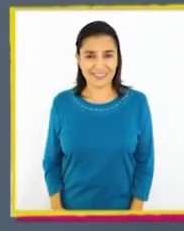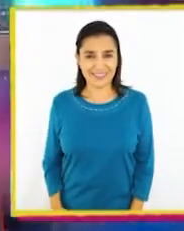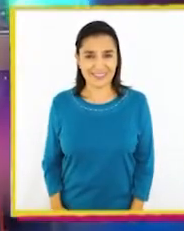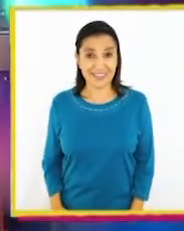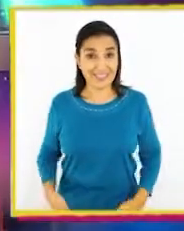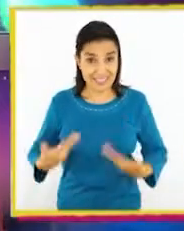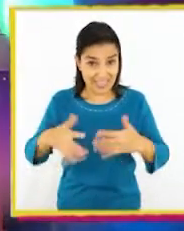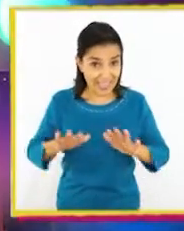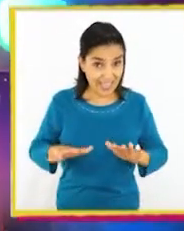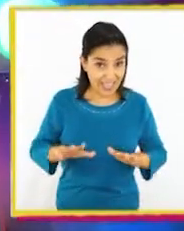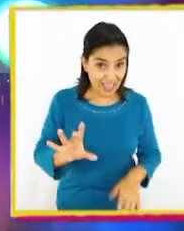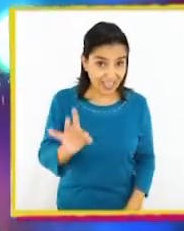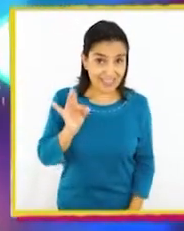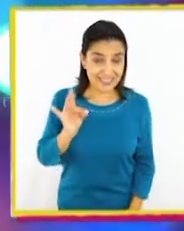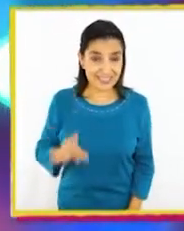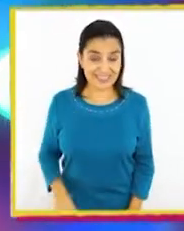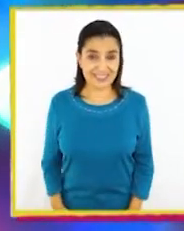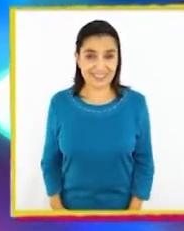¿Lo tienen?